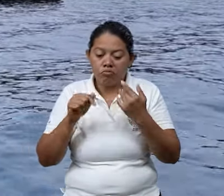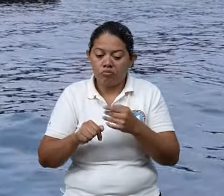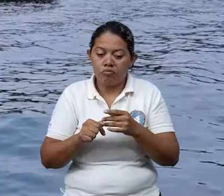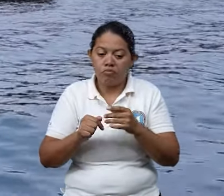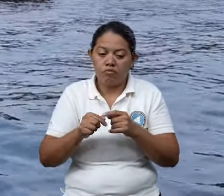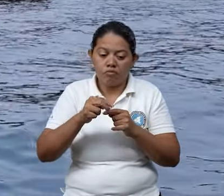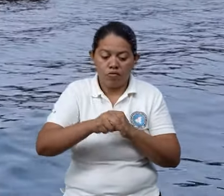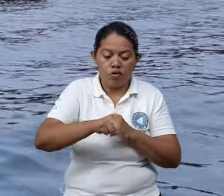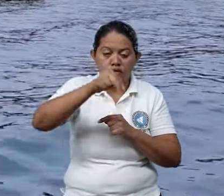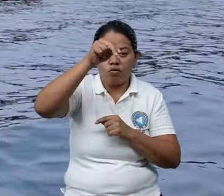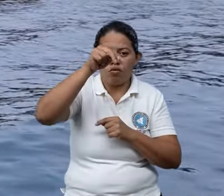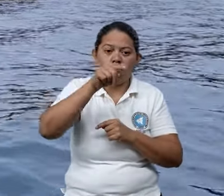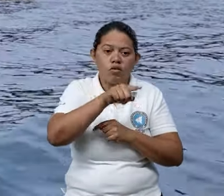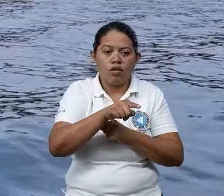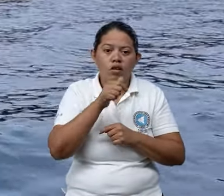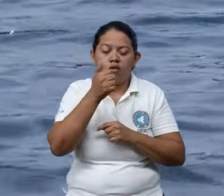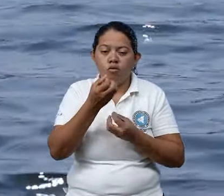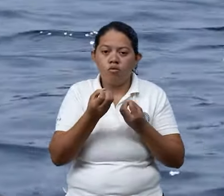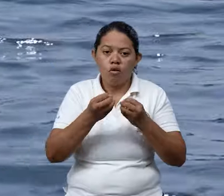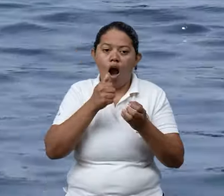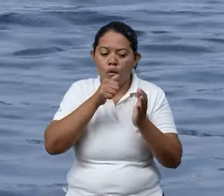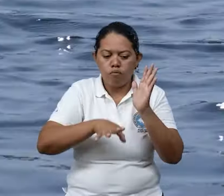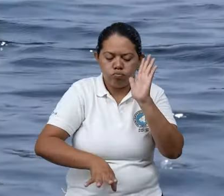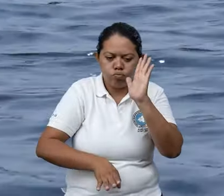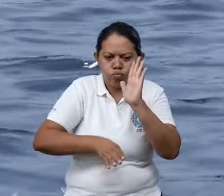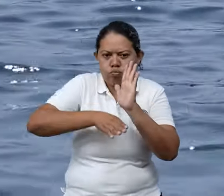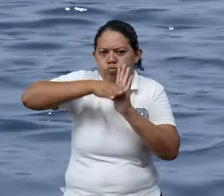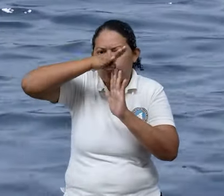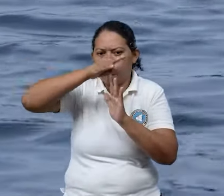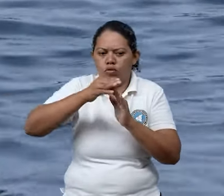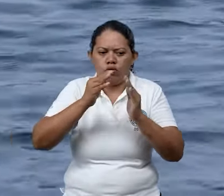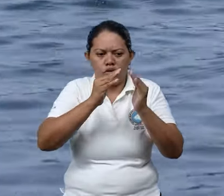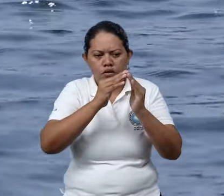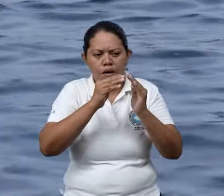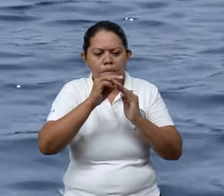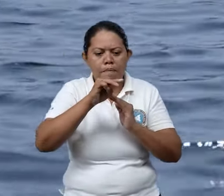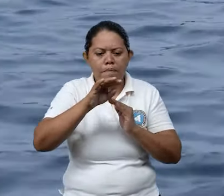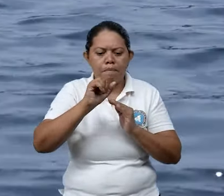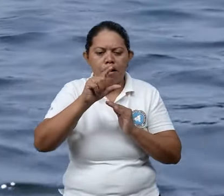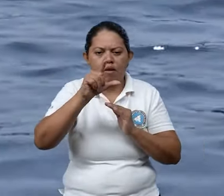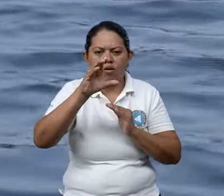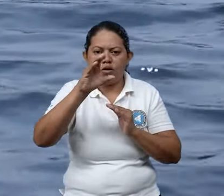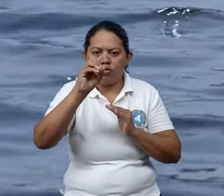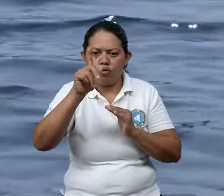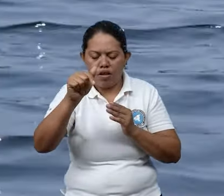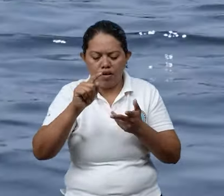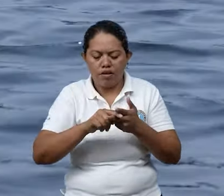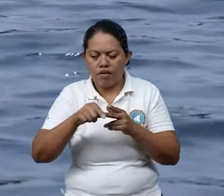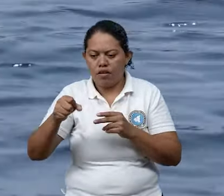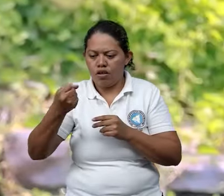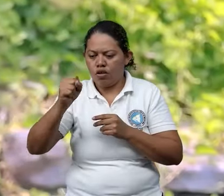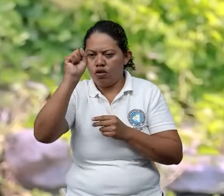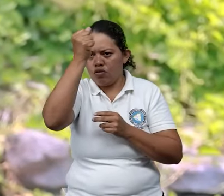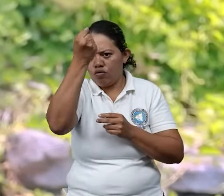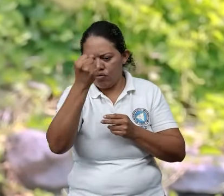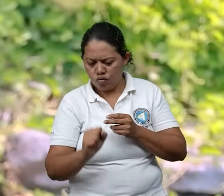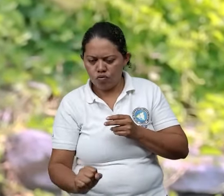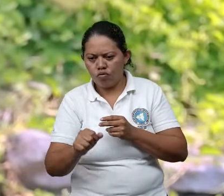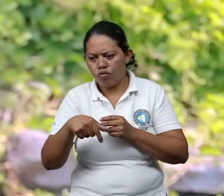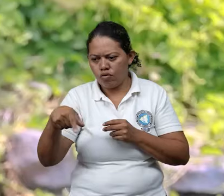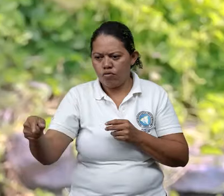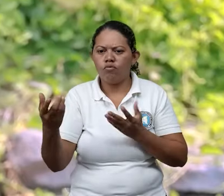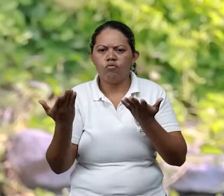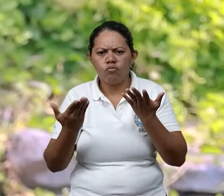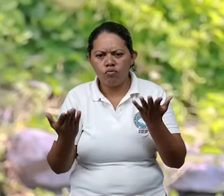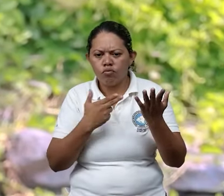caso, la parte norte la tenemos con amenaza de inundaciones, como son las comunidades de Malacatoya. Y la parte sur, en tiempo de verano, tenemos